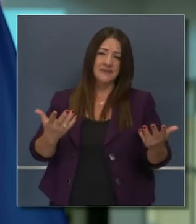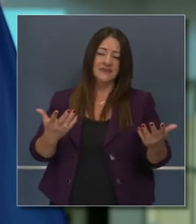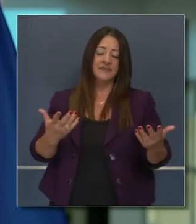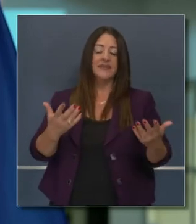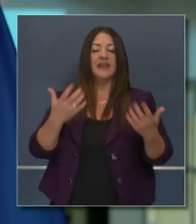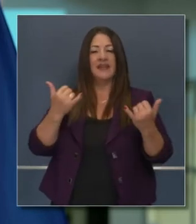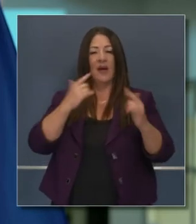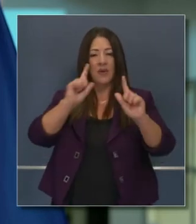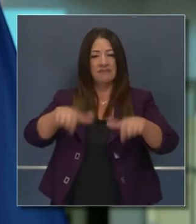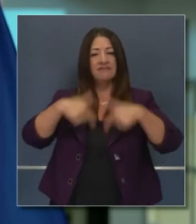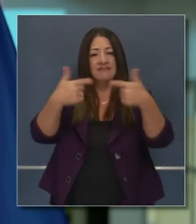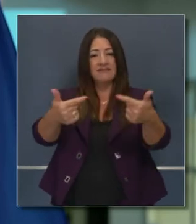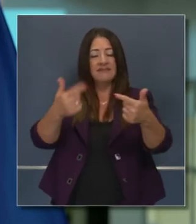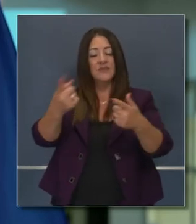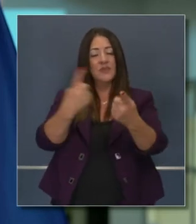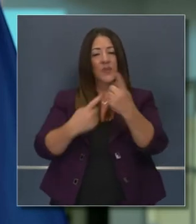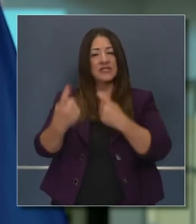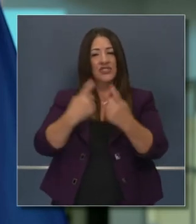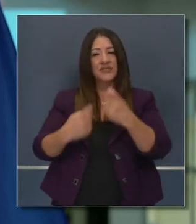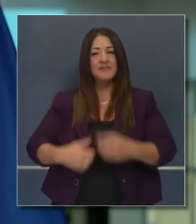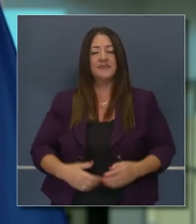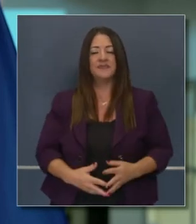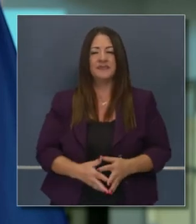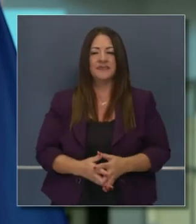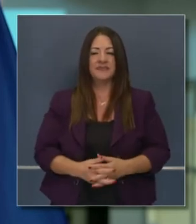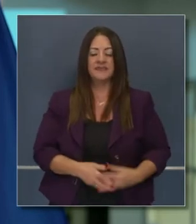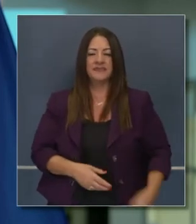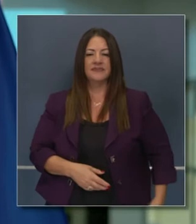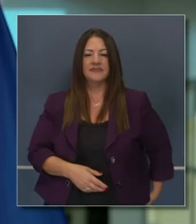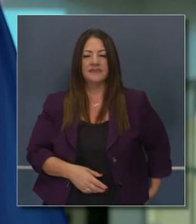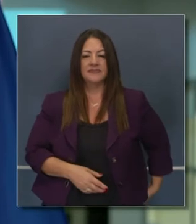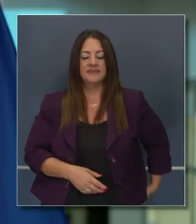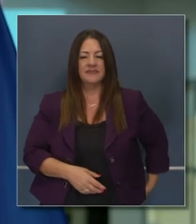últimamente. Con eso, con mucho gusto, contestaré sus preguntas.